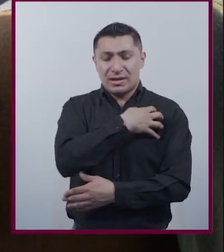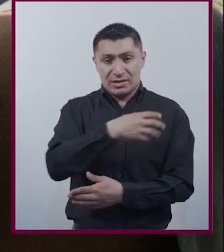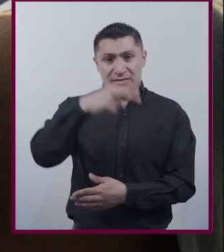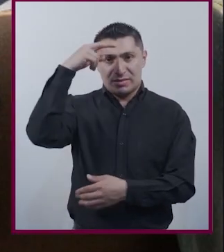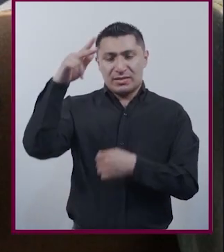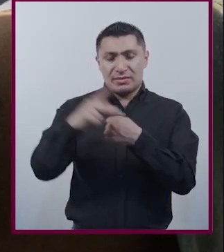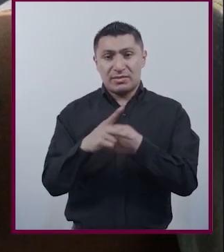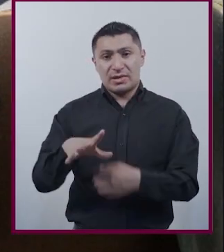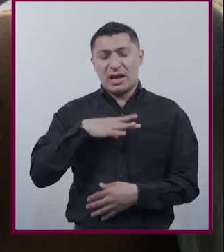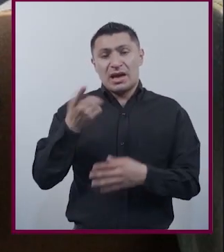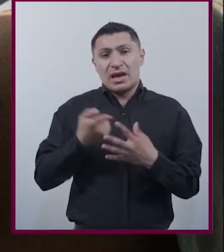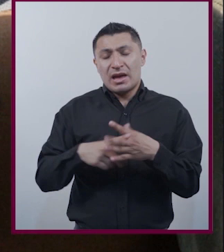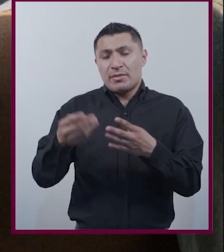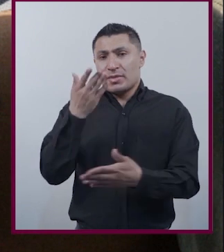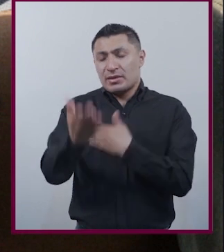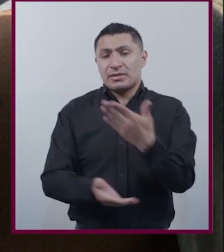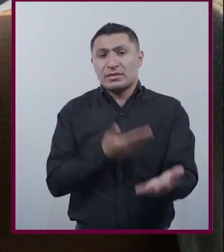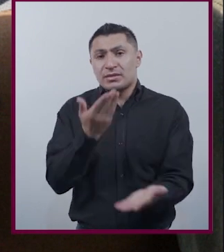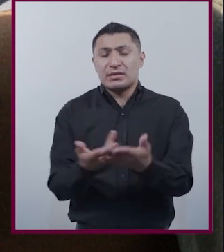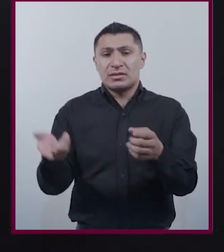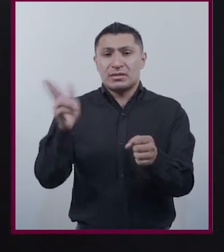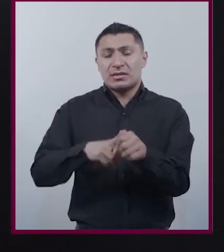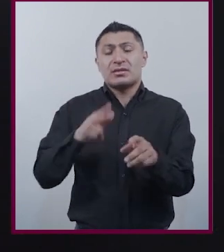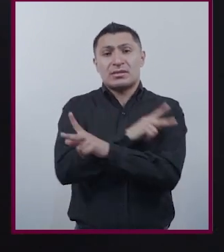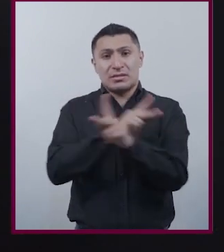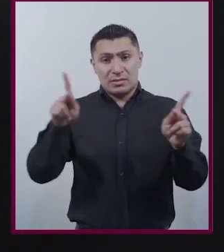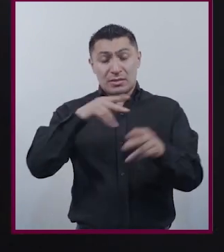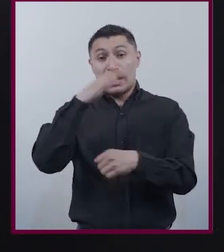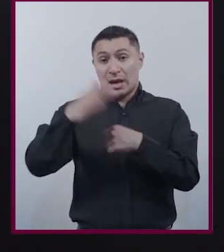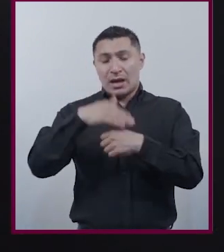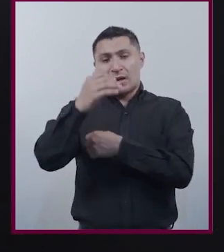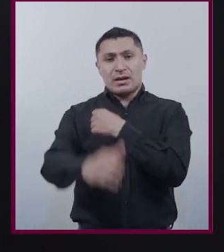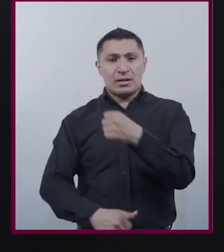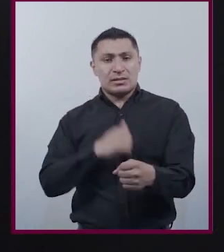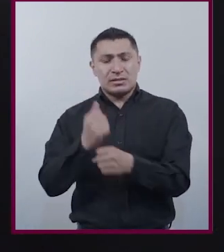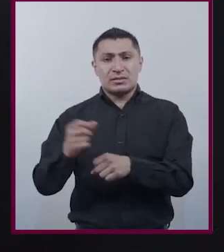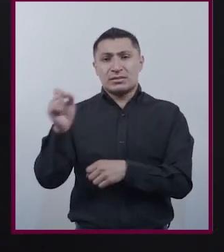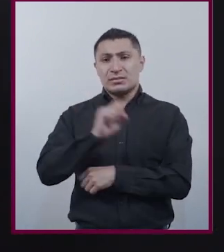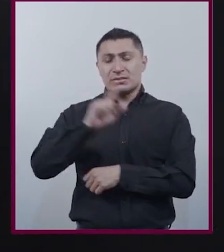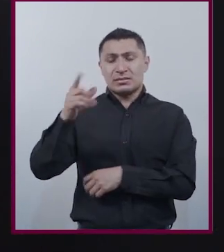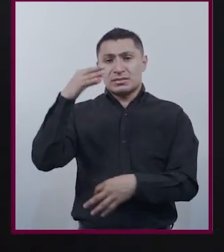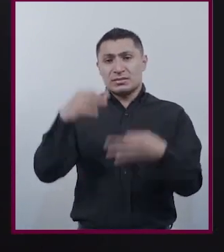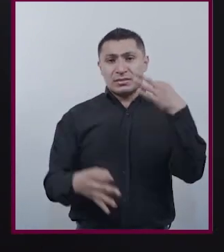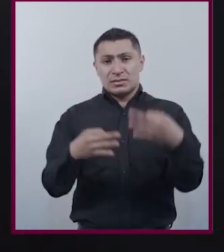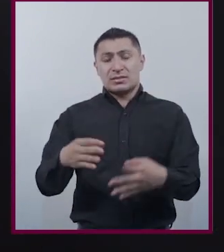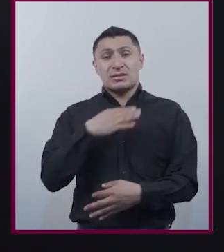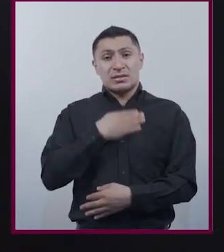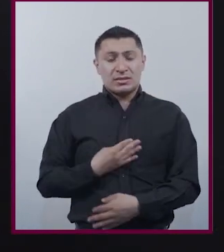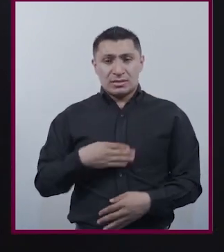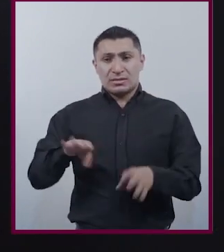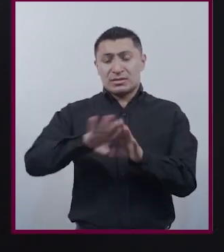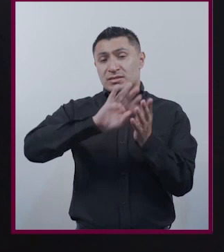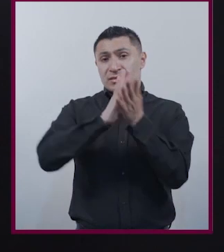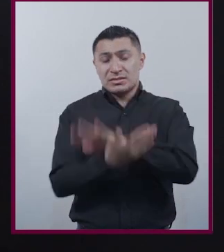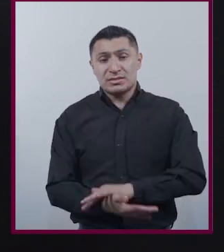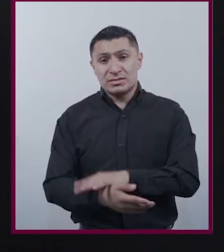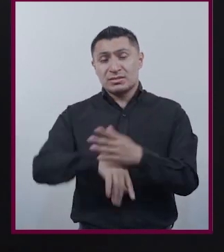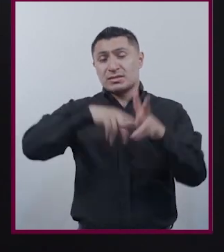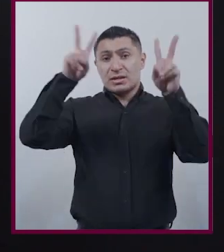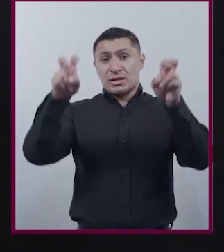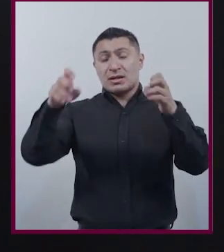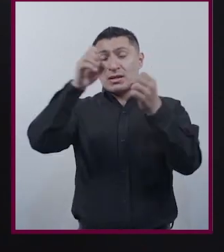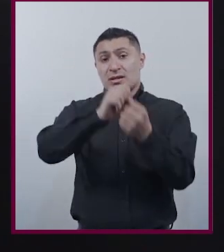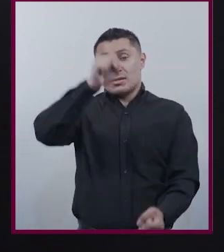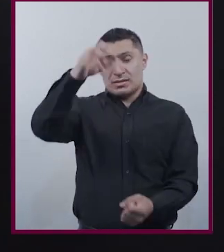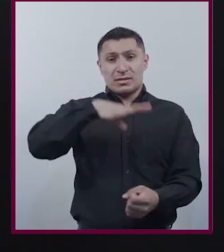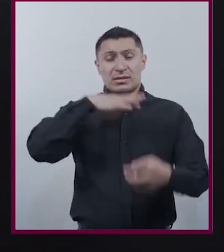Donde se empieza a ofrecer el servicio en hospitales públicos Al año siguiente, la Suprema Corte de Justicia Lo vuelve un tema constitucional Lo que